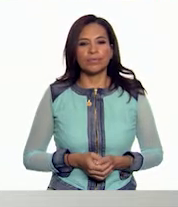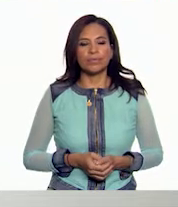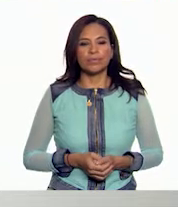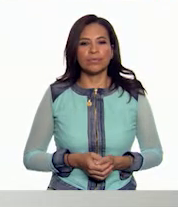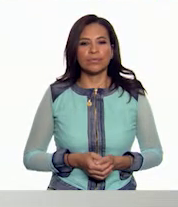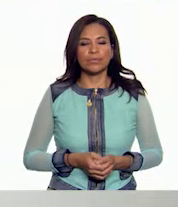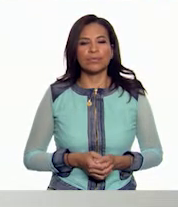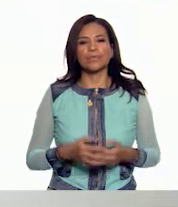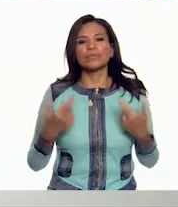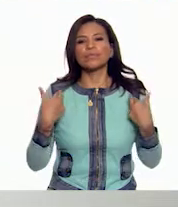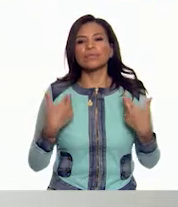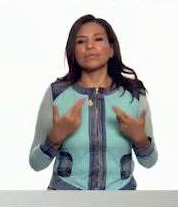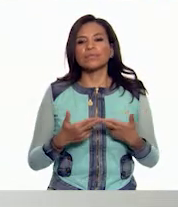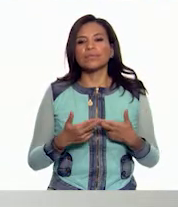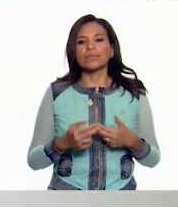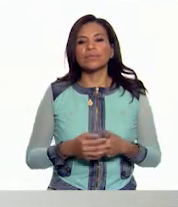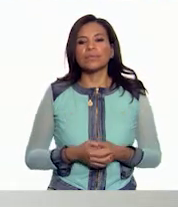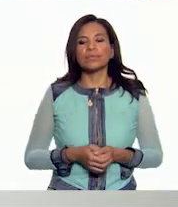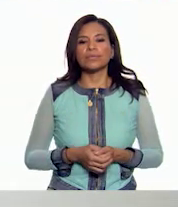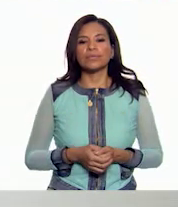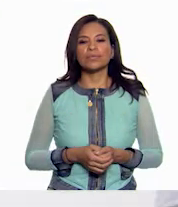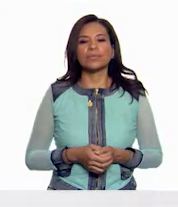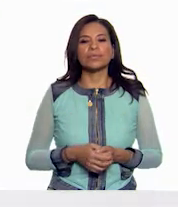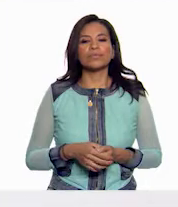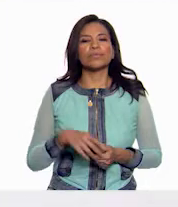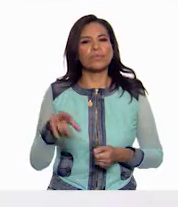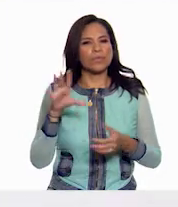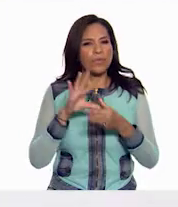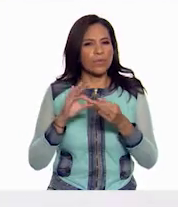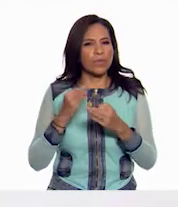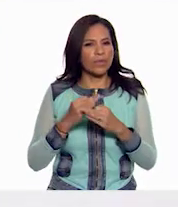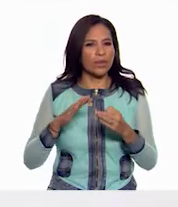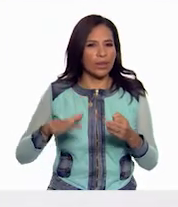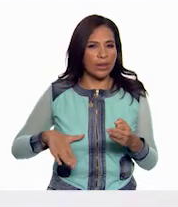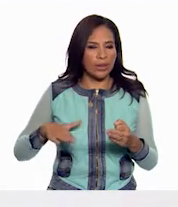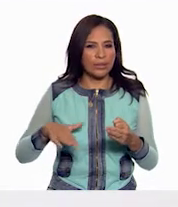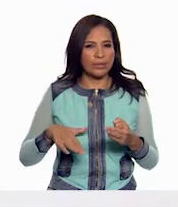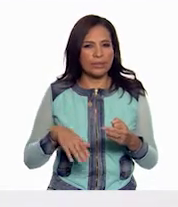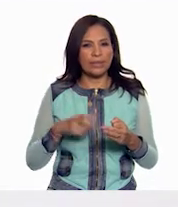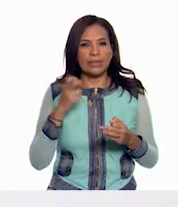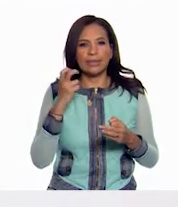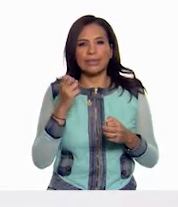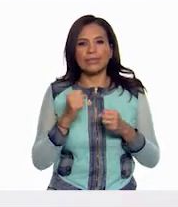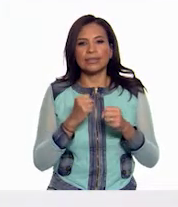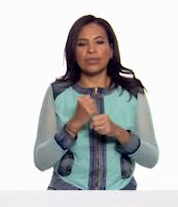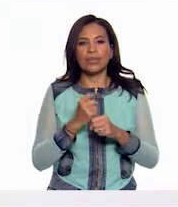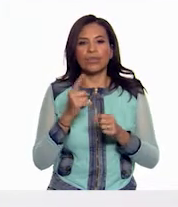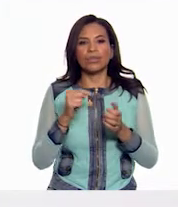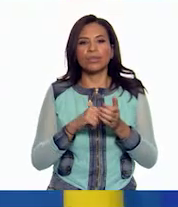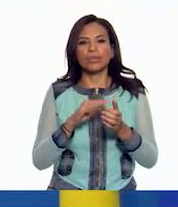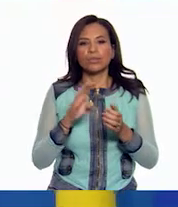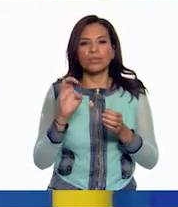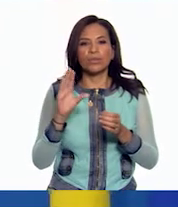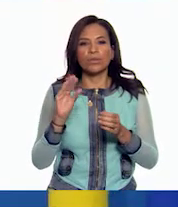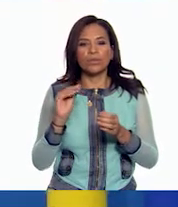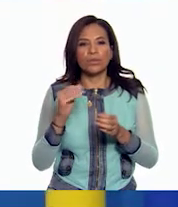Oye, maestra. A ver, habías comentado que en este año de 1994